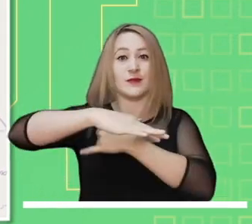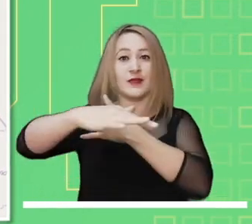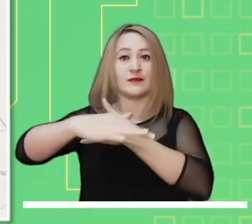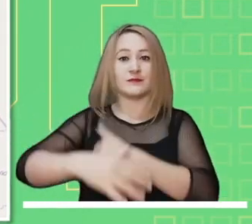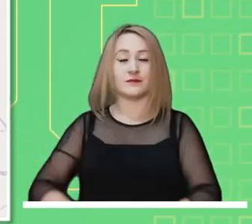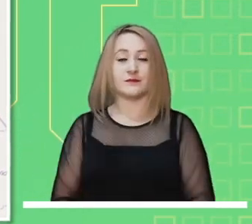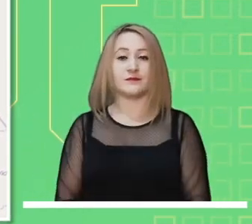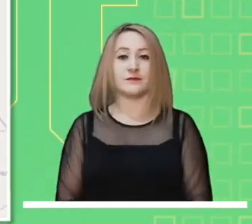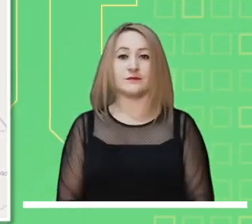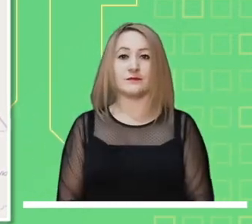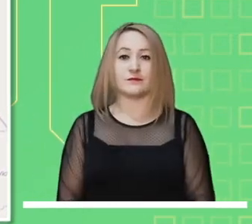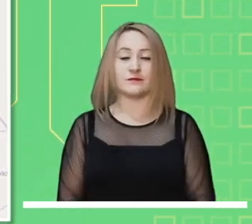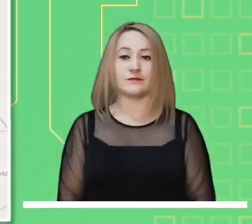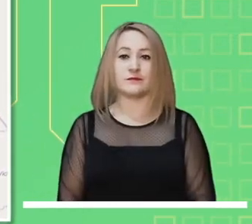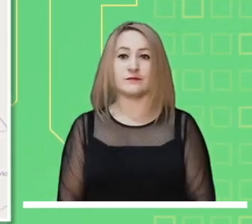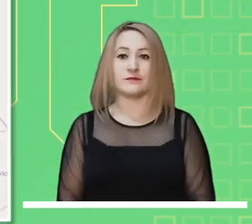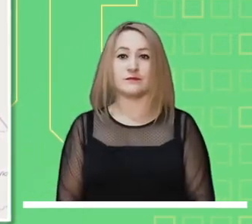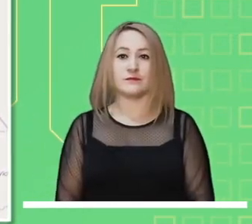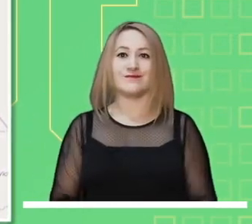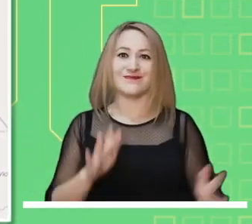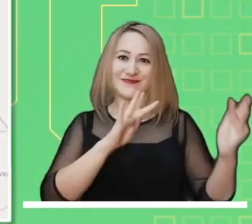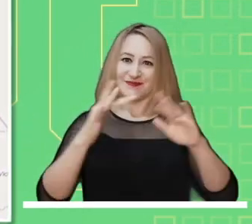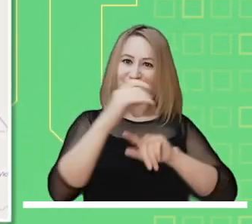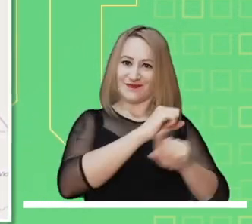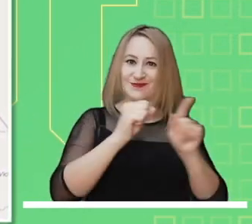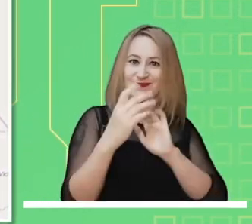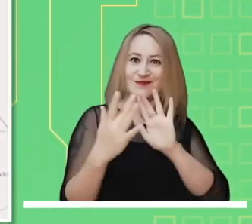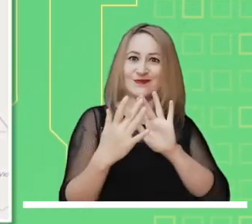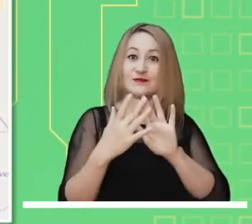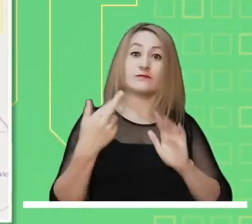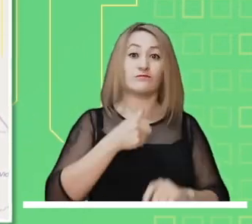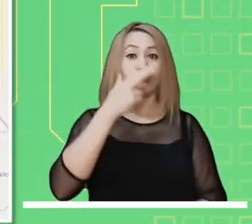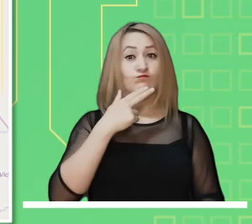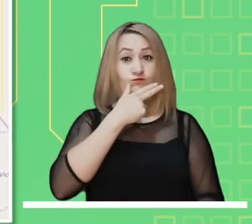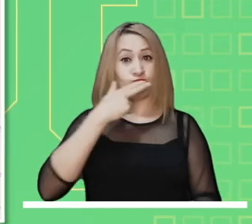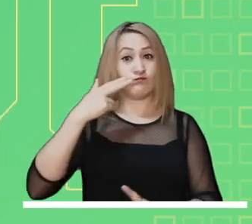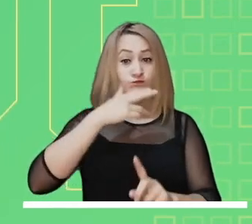Alerta naranja por tiempo lluvioso en el occidente del Mar Caribe.